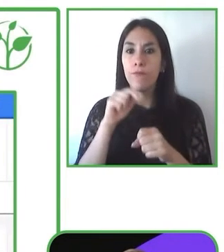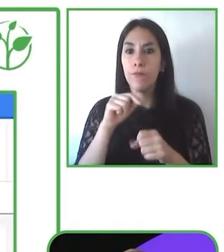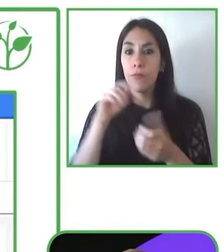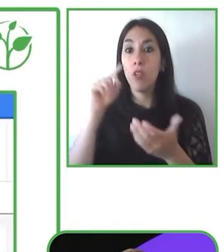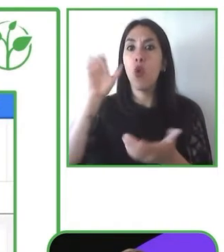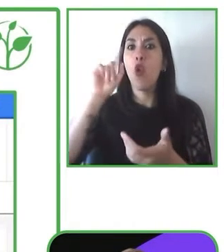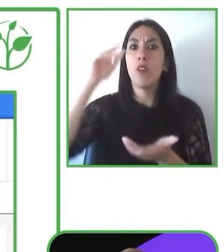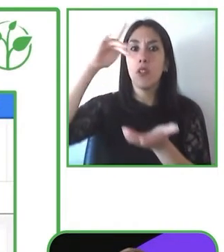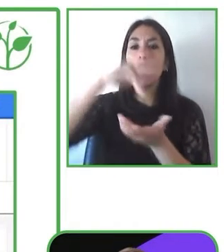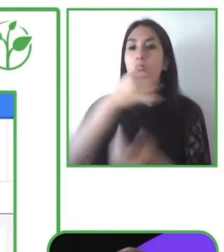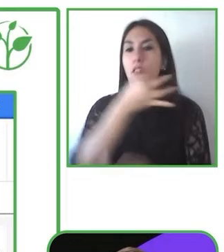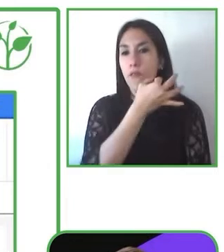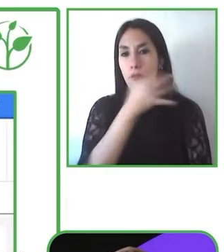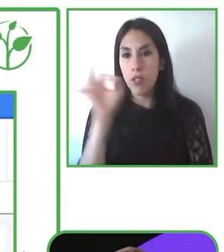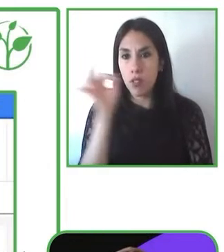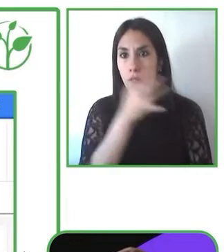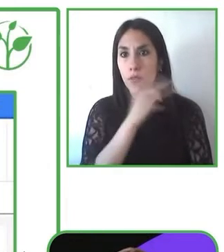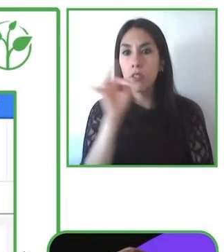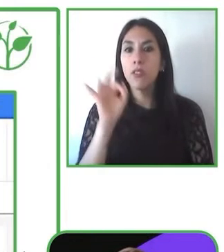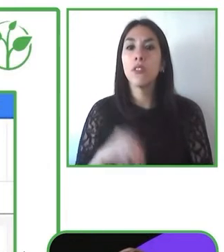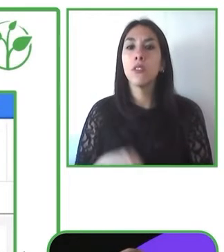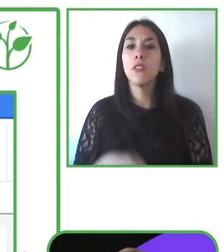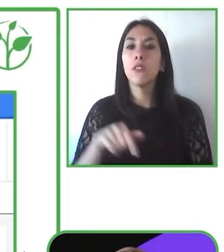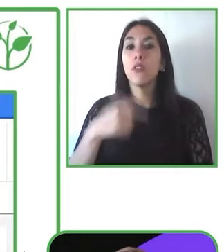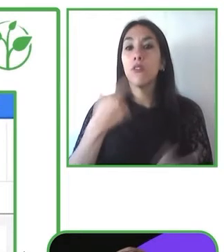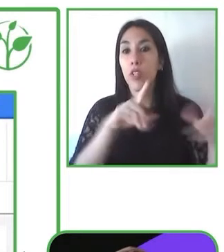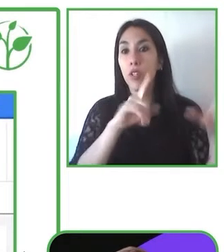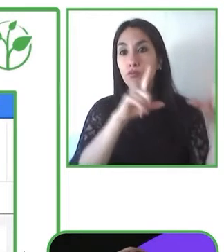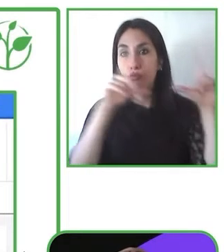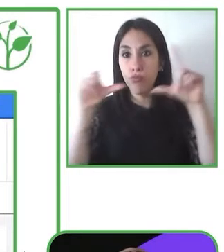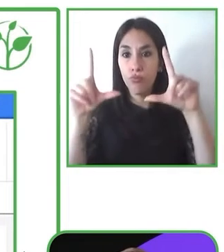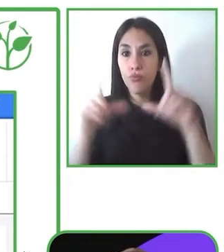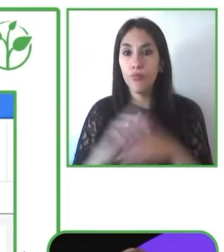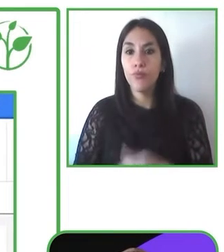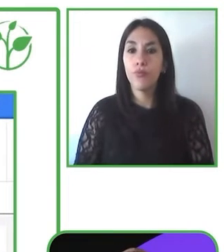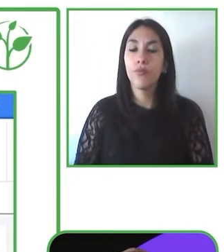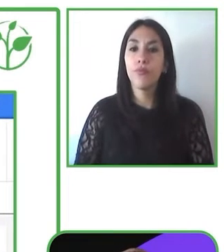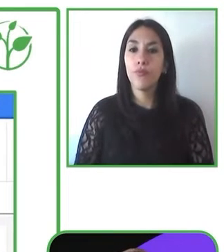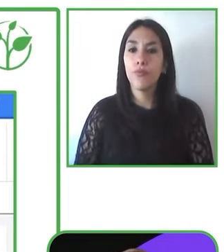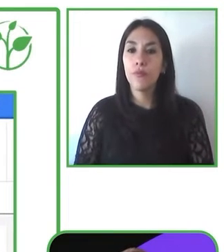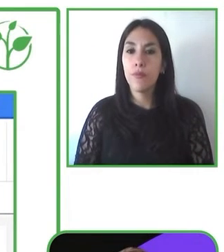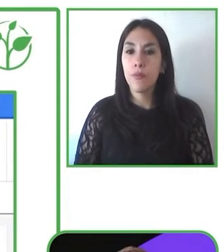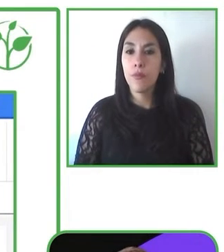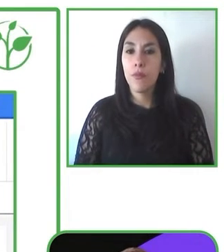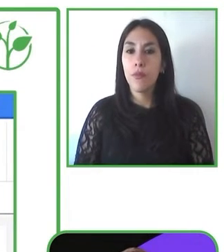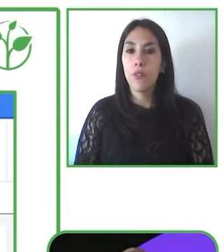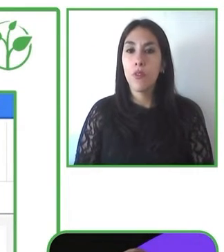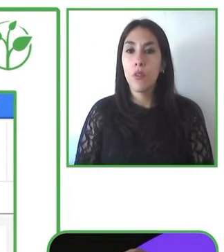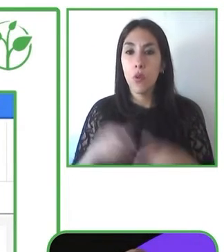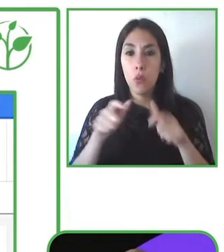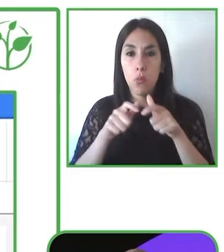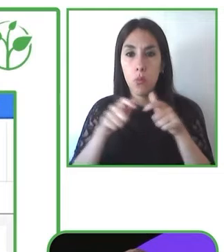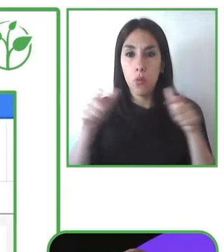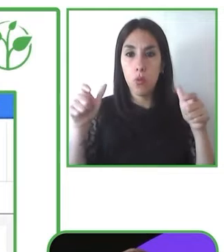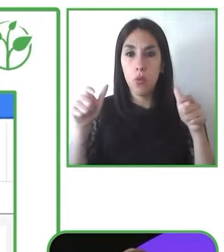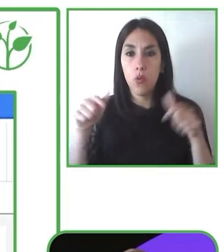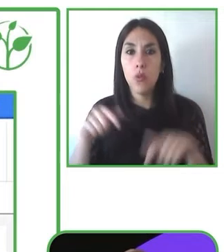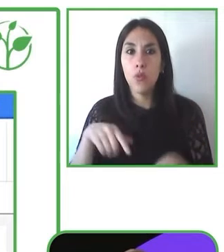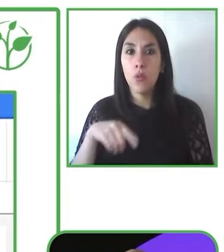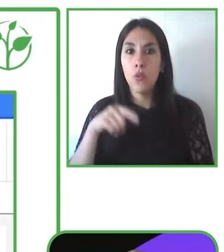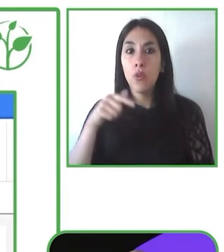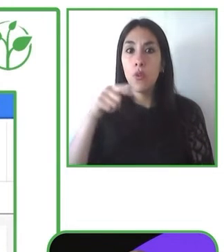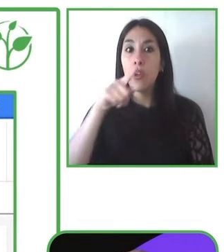Si utilizan las Google Trends, si ven que la transformación digital ha